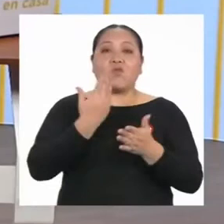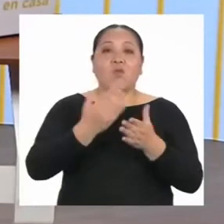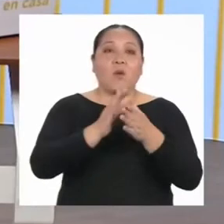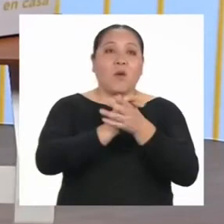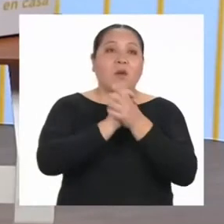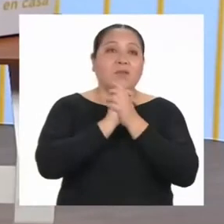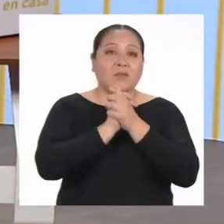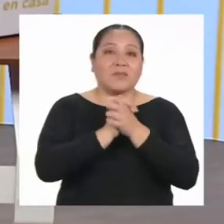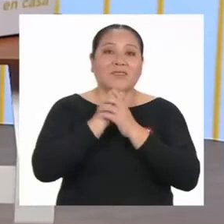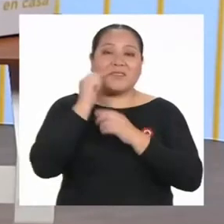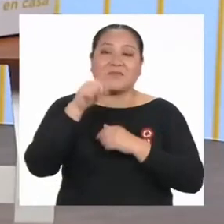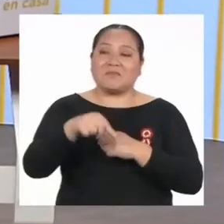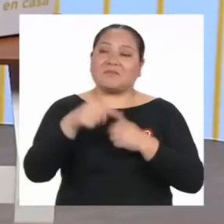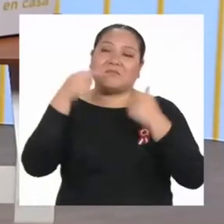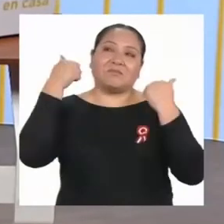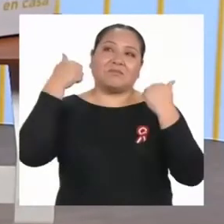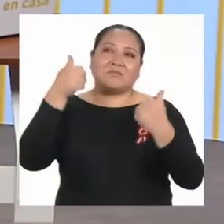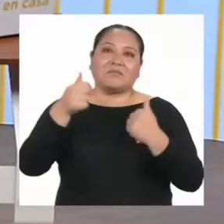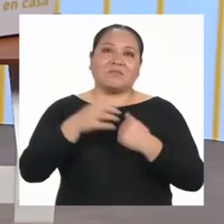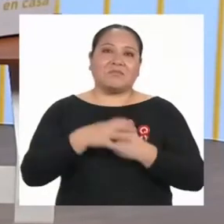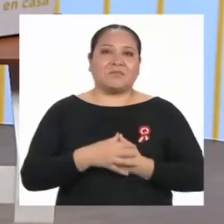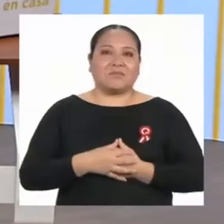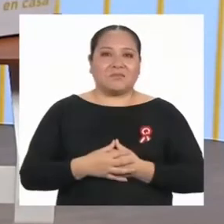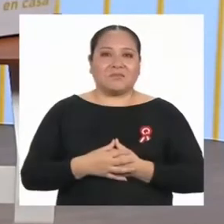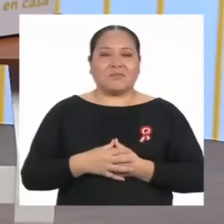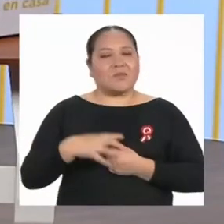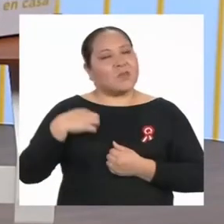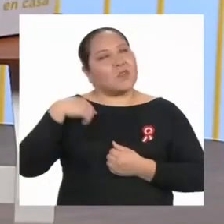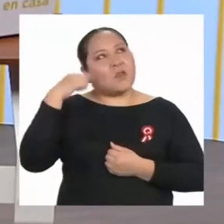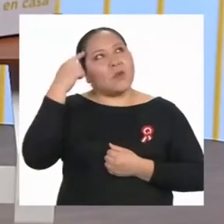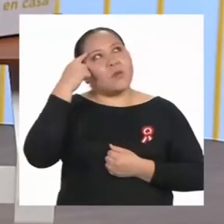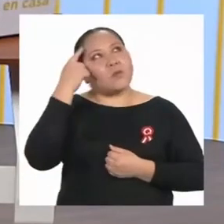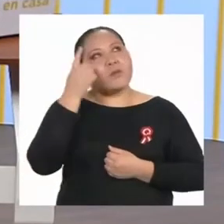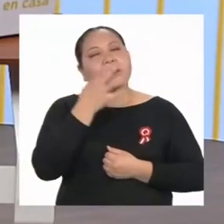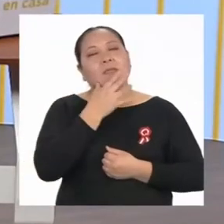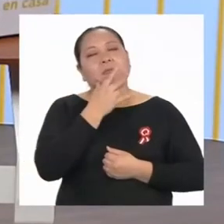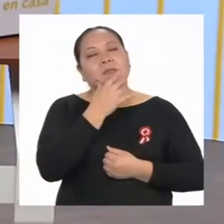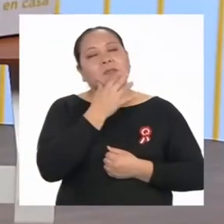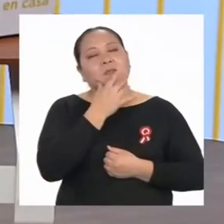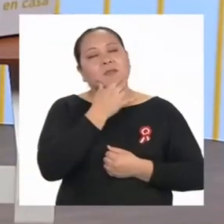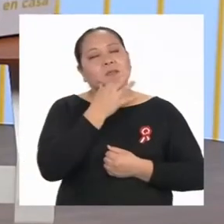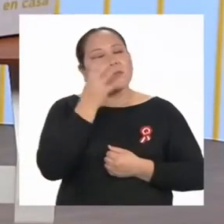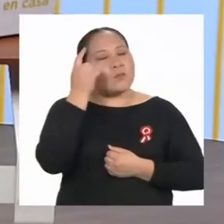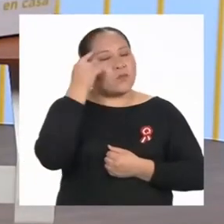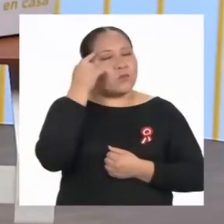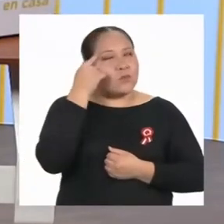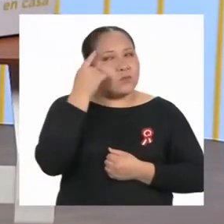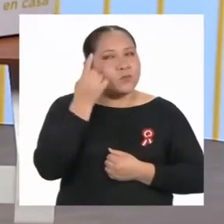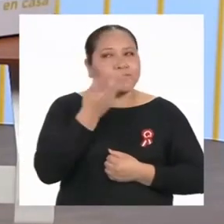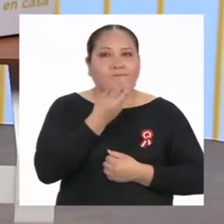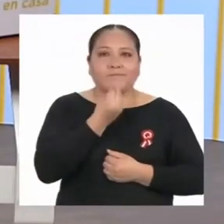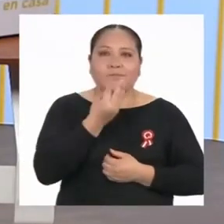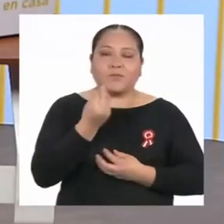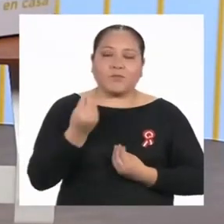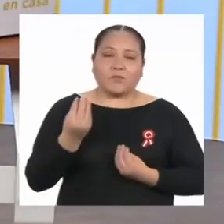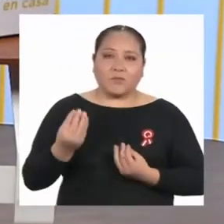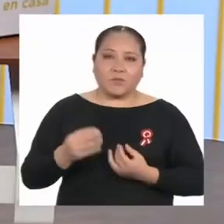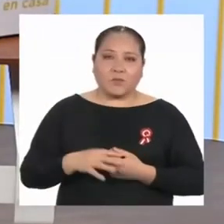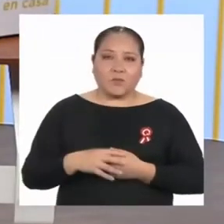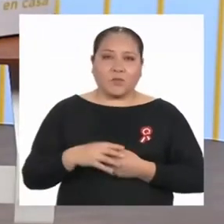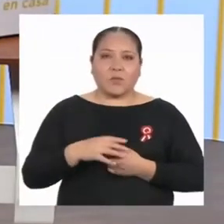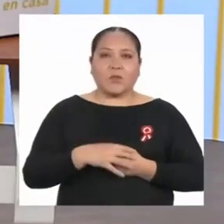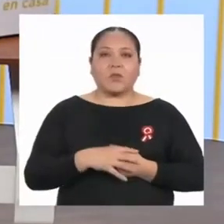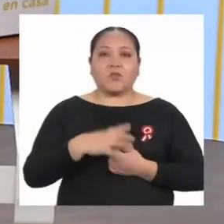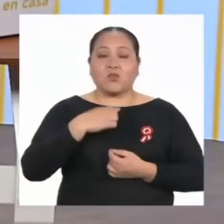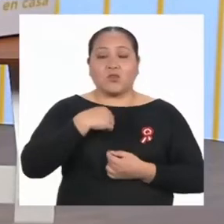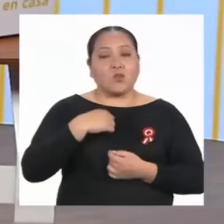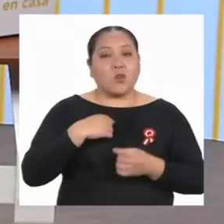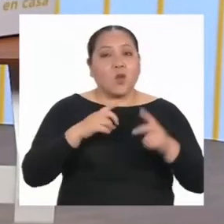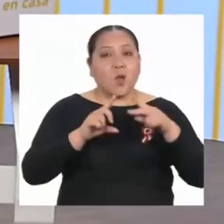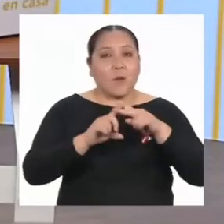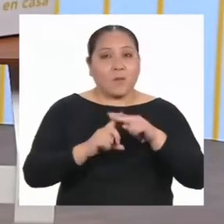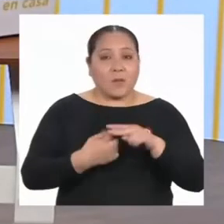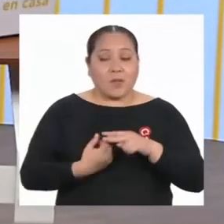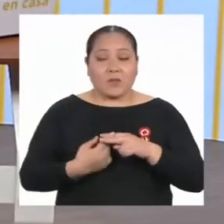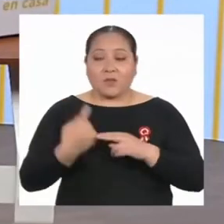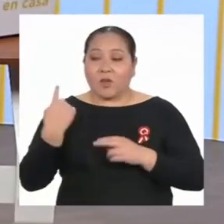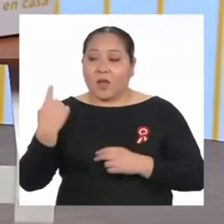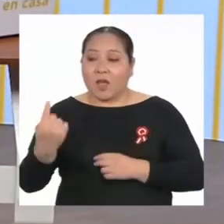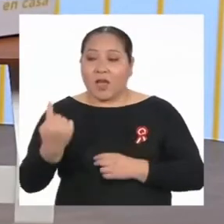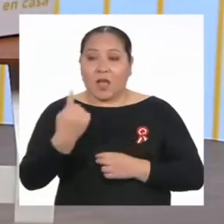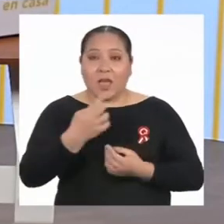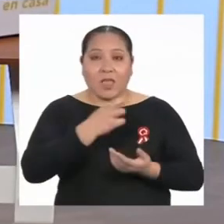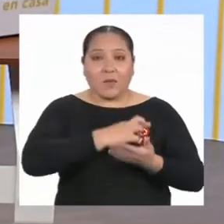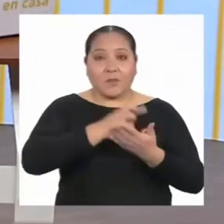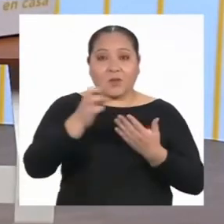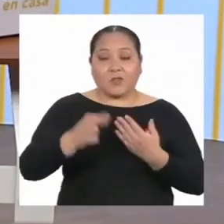será genial. Me has hecho pensar mucho. Porque si bien cuando yo empiezo cada programa